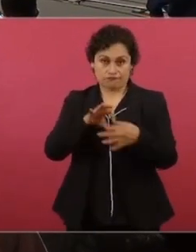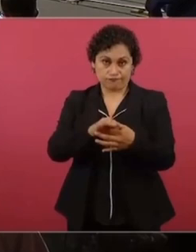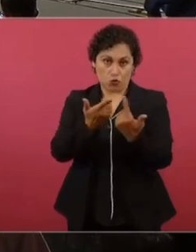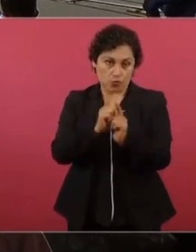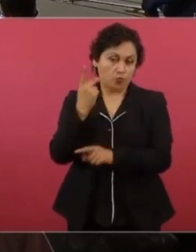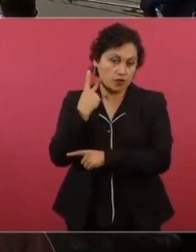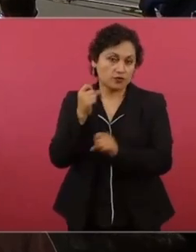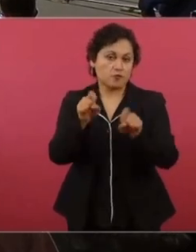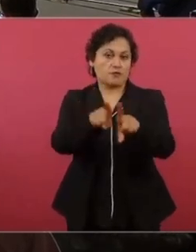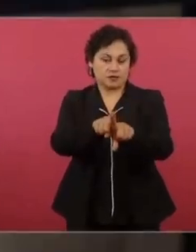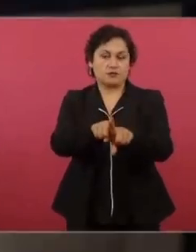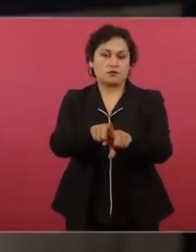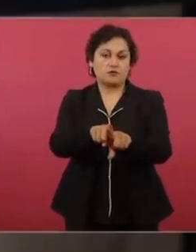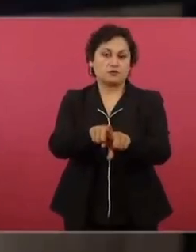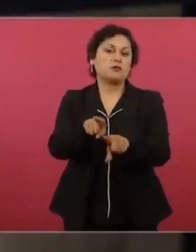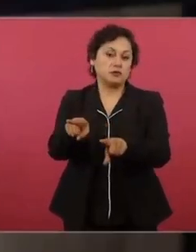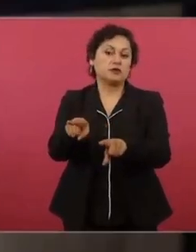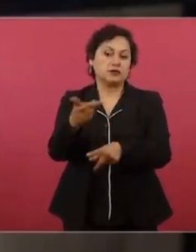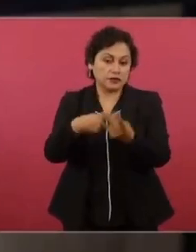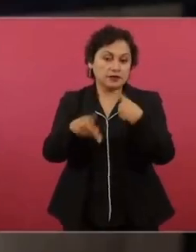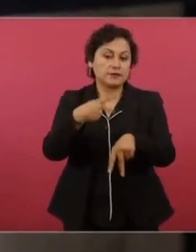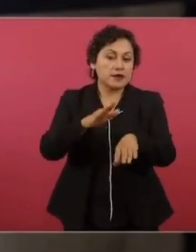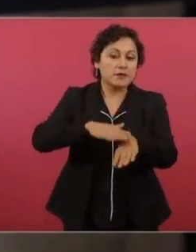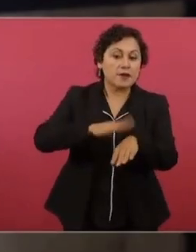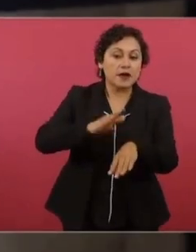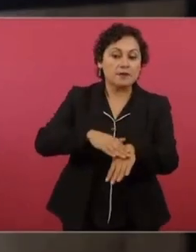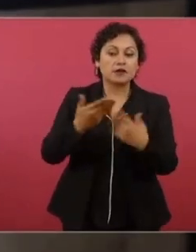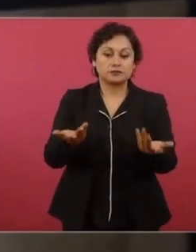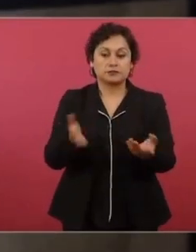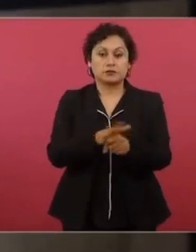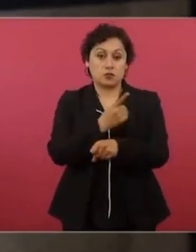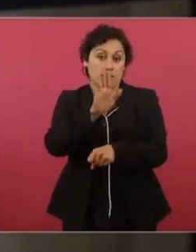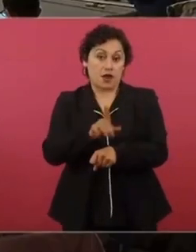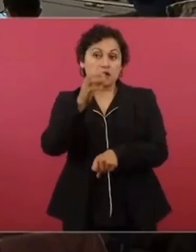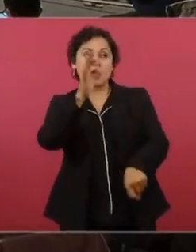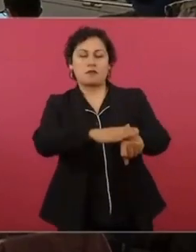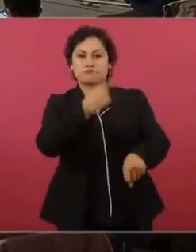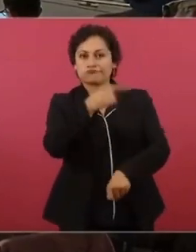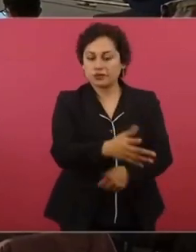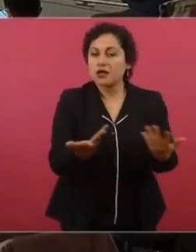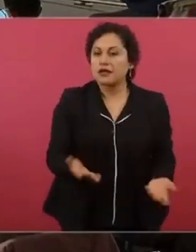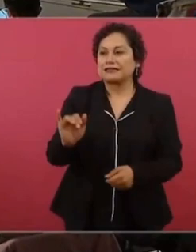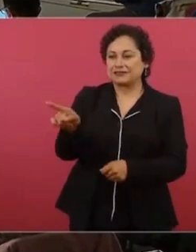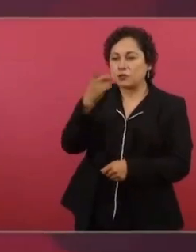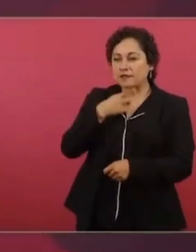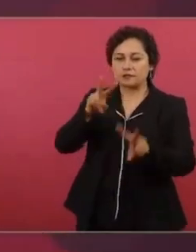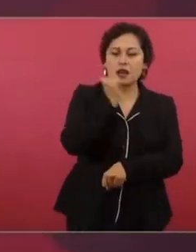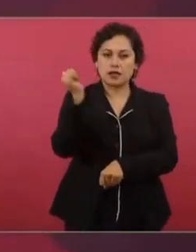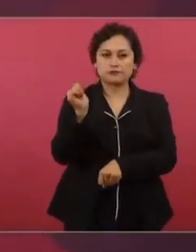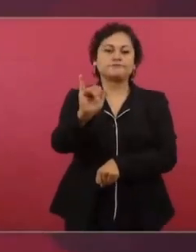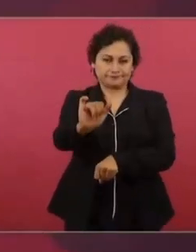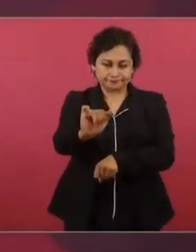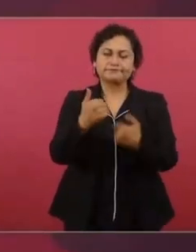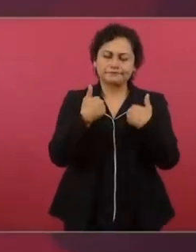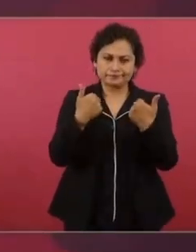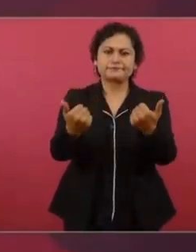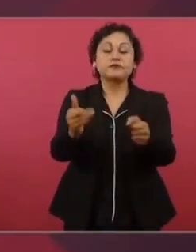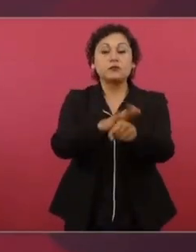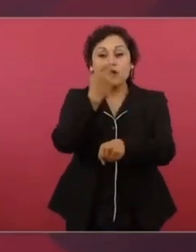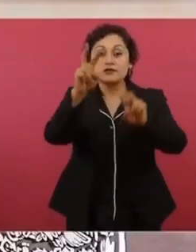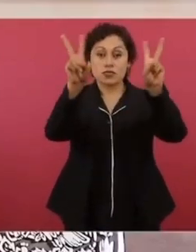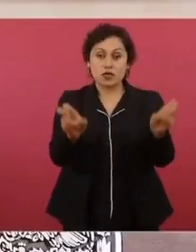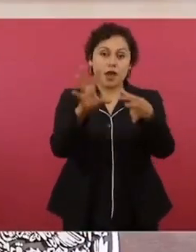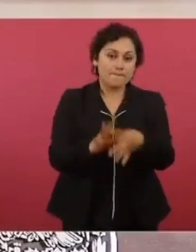como estas, van a empezar más. Sí, sí, Hombre, y lo que tú dices, la cuestión electoral. Y por eso es bueno abordar el tema. Porque, este,